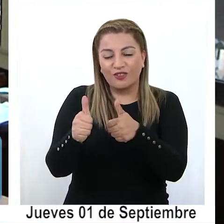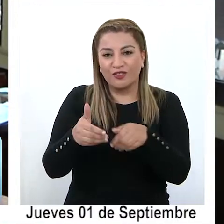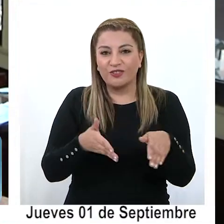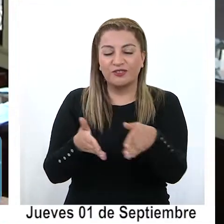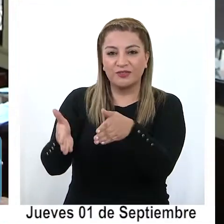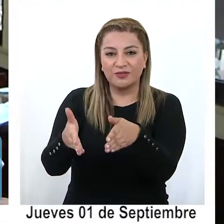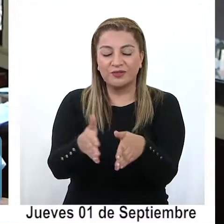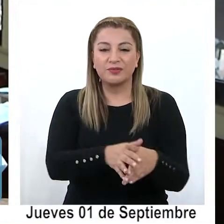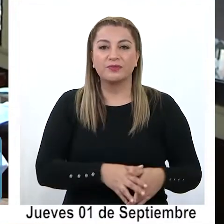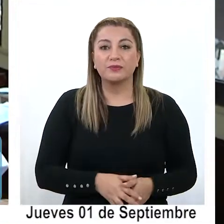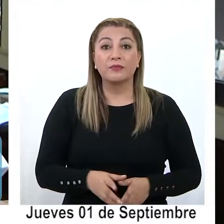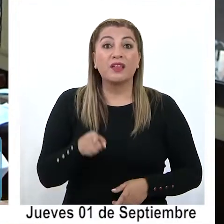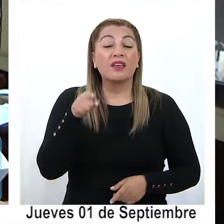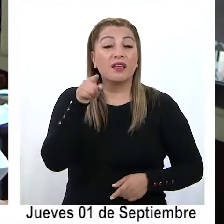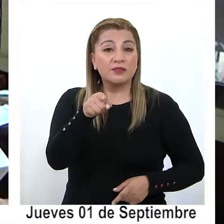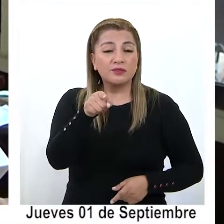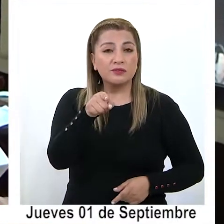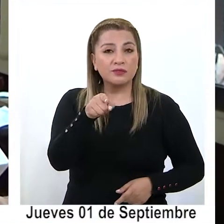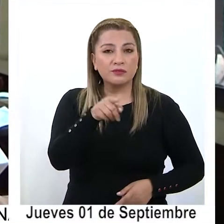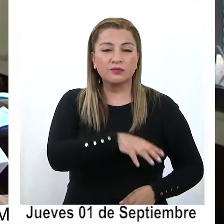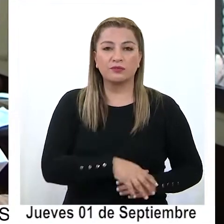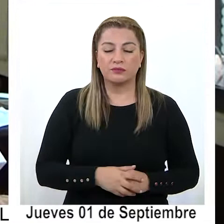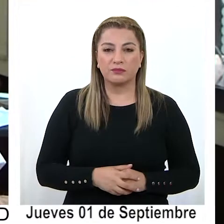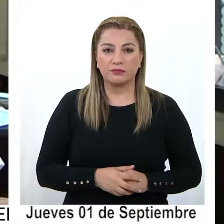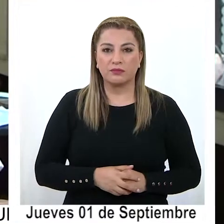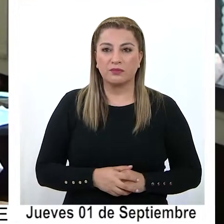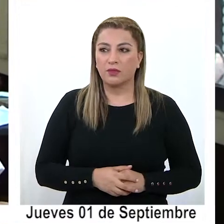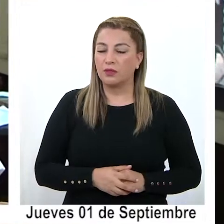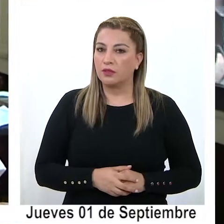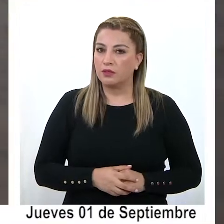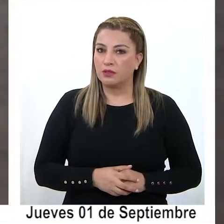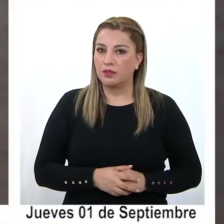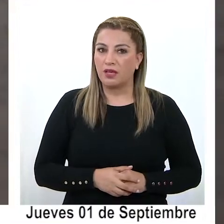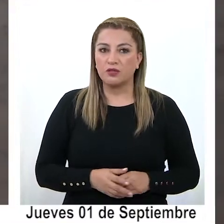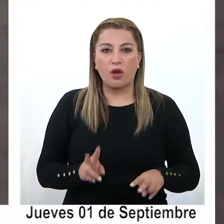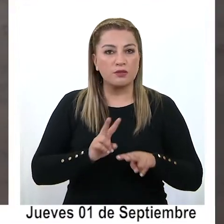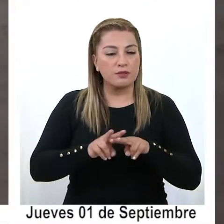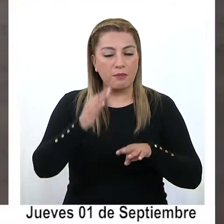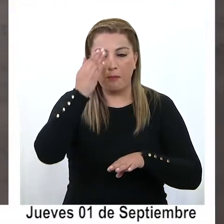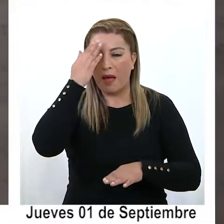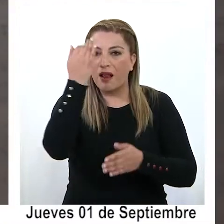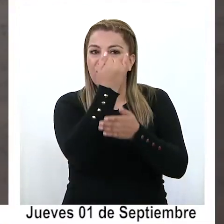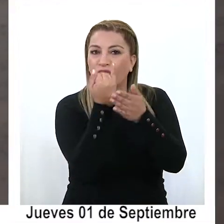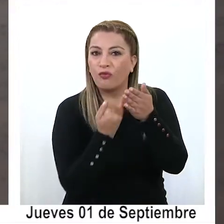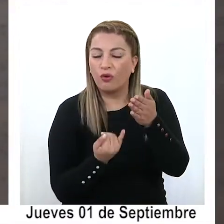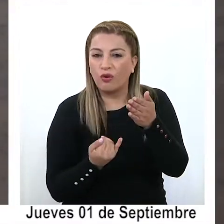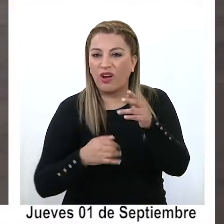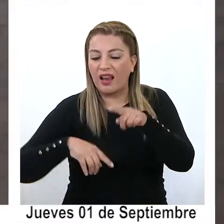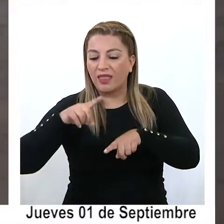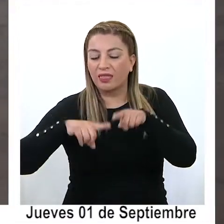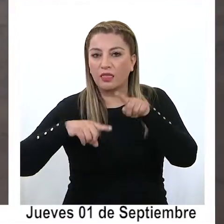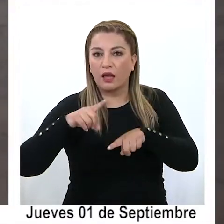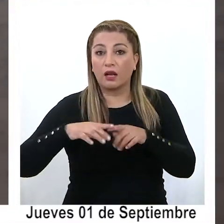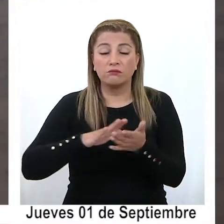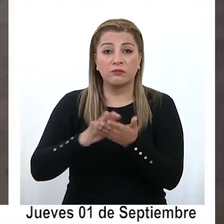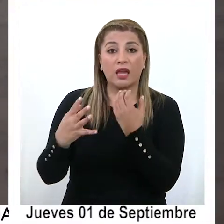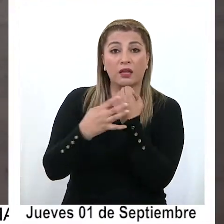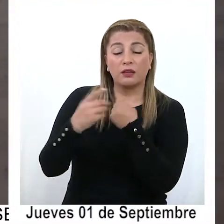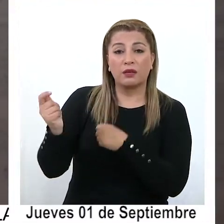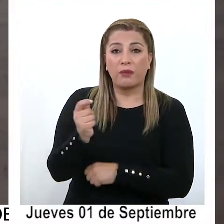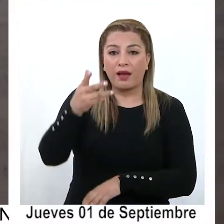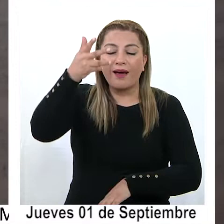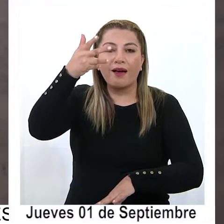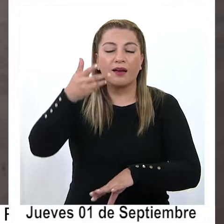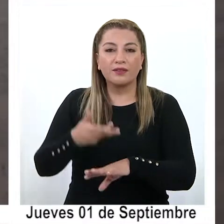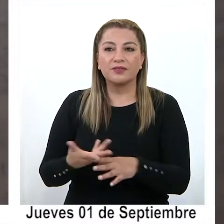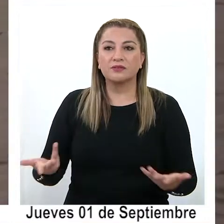Eso es lo tremendamente destructivo porque si la región de Tarapacá tuviera